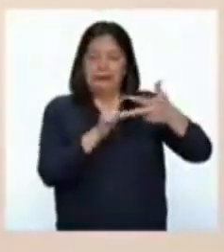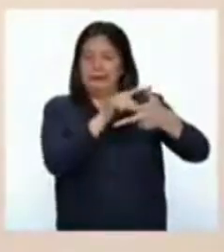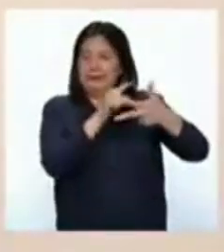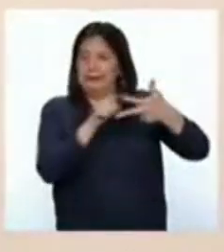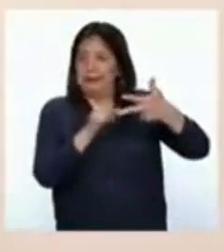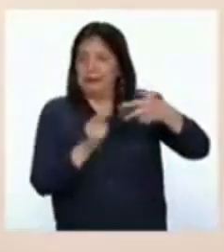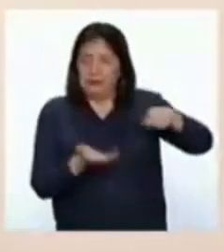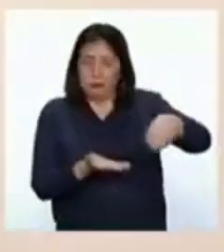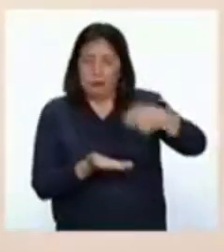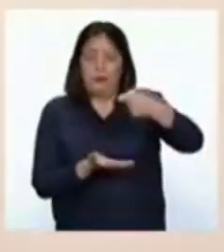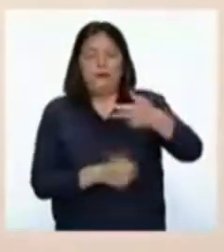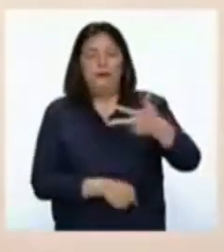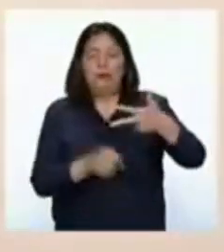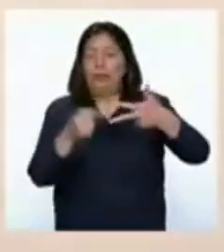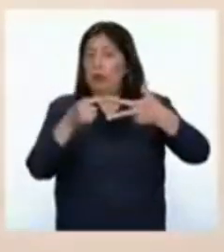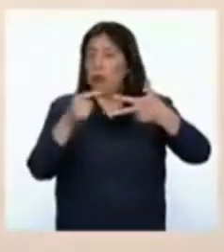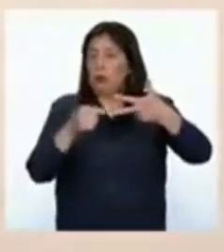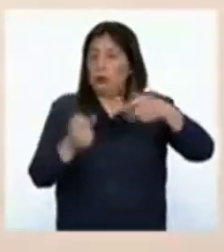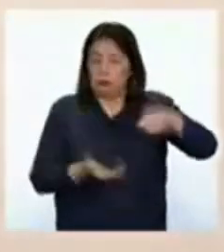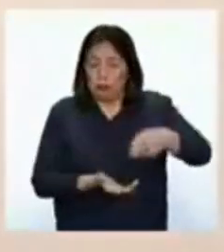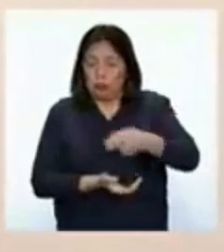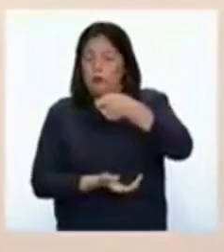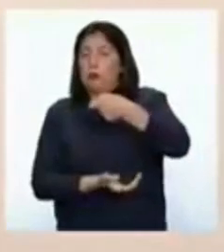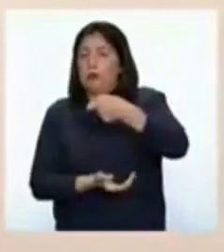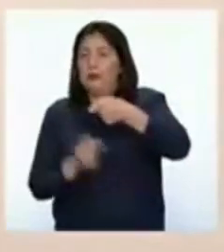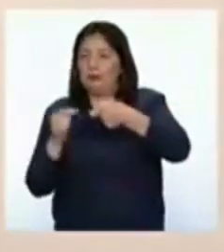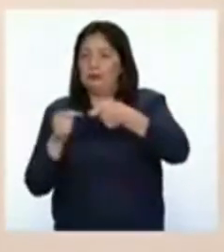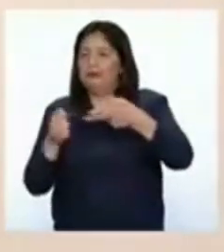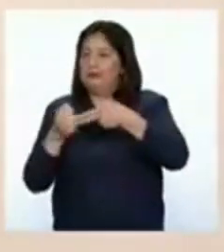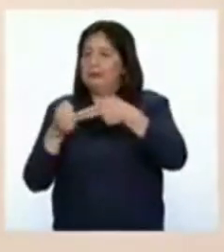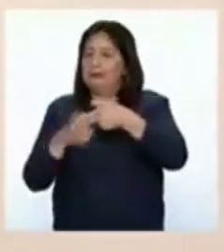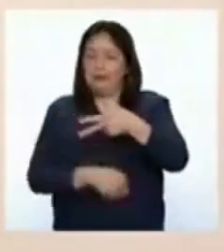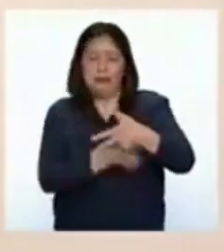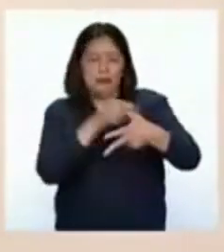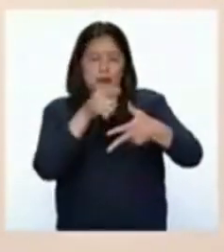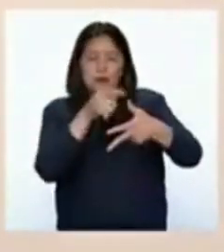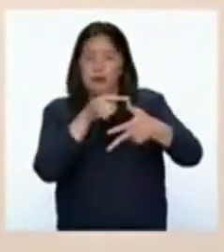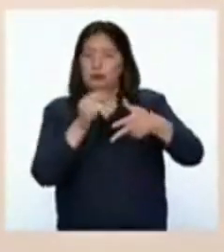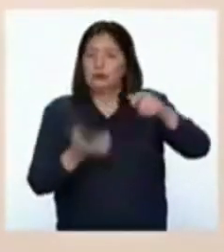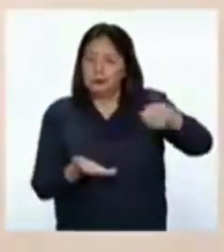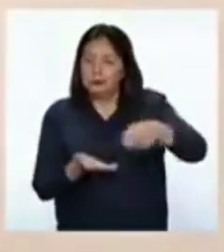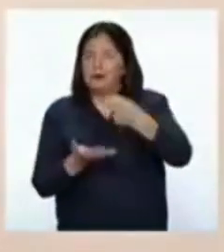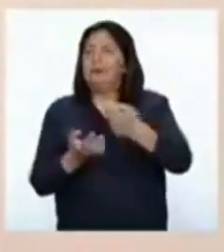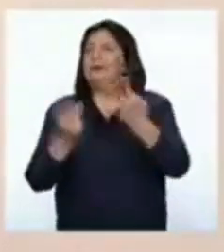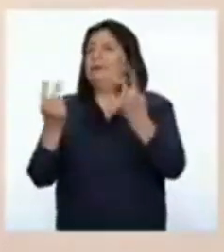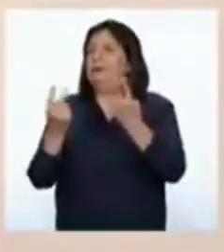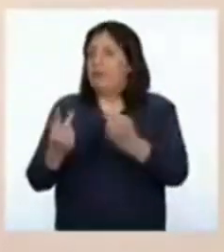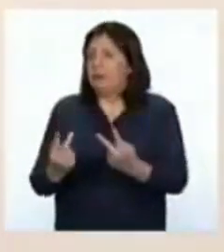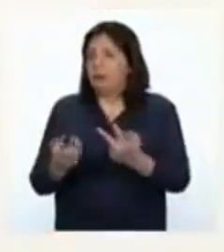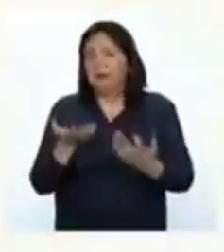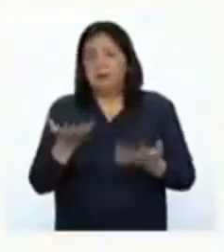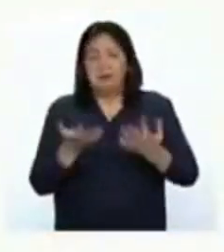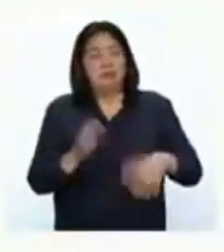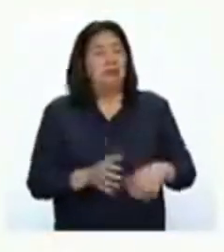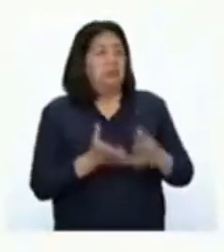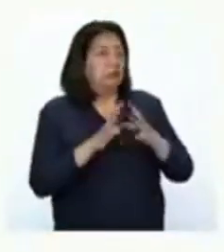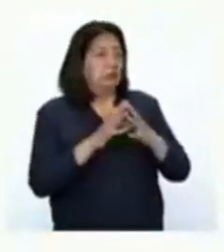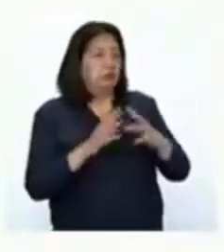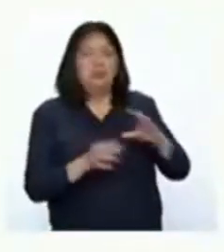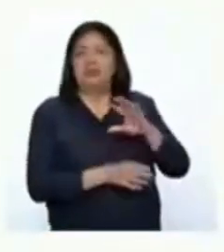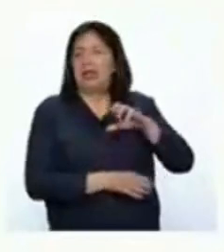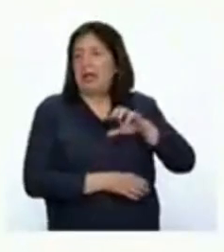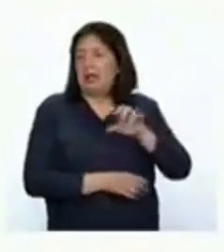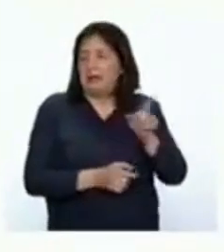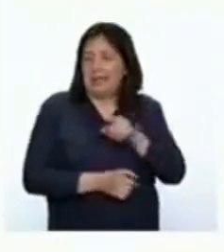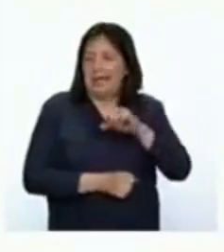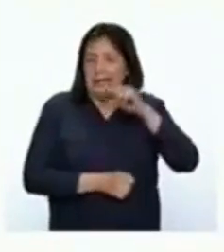alimento. Dos cucharadas de alimento rico en hierro más una cucharada de verdura, que bien podría ser zapallito, zanahoria o